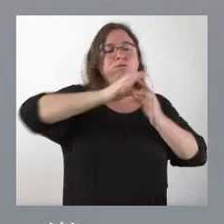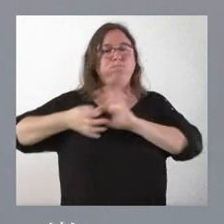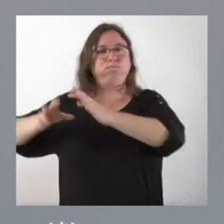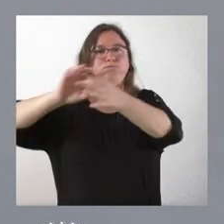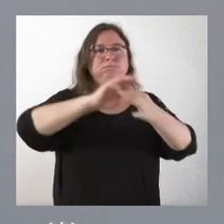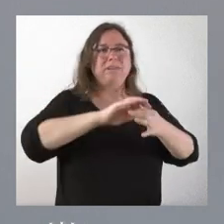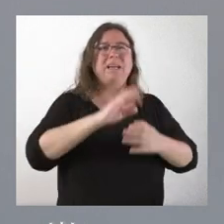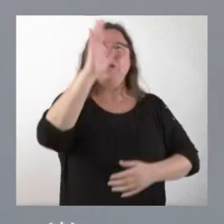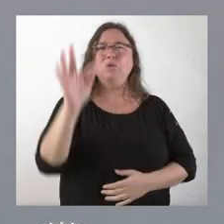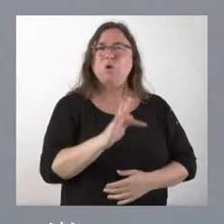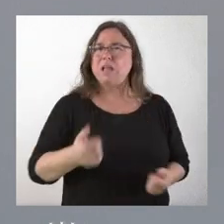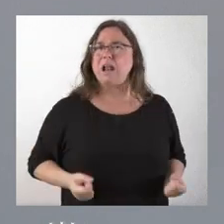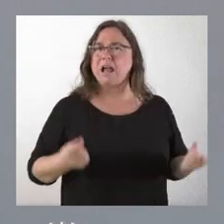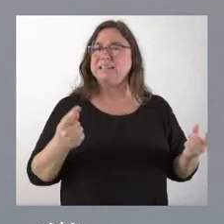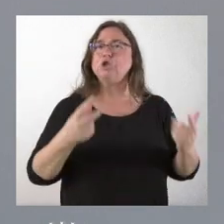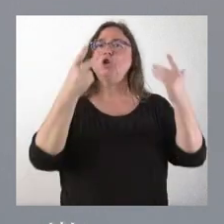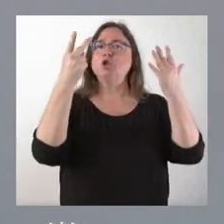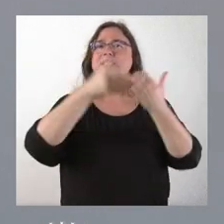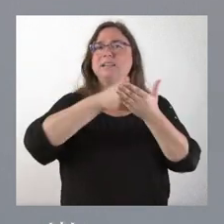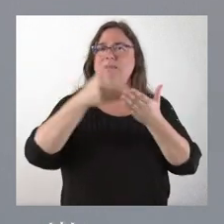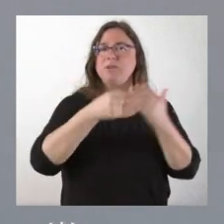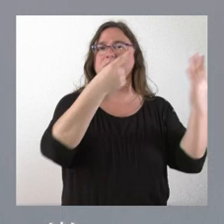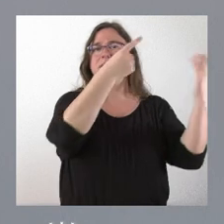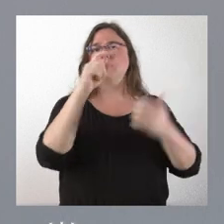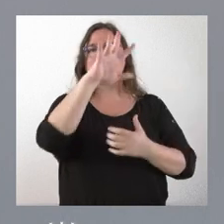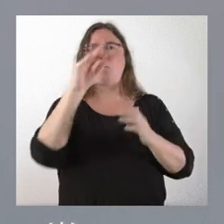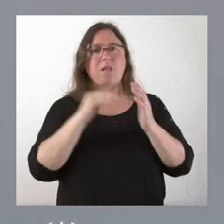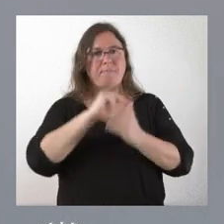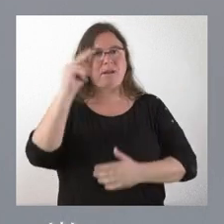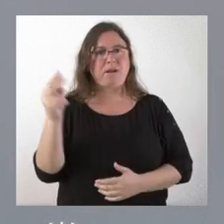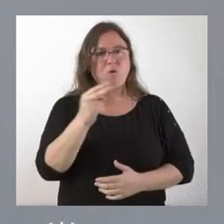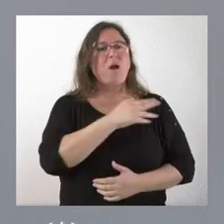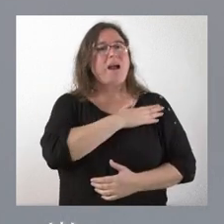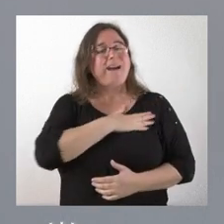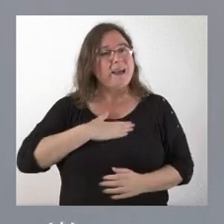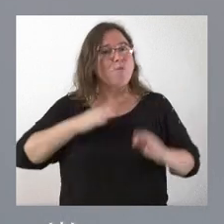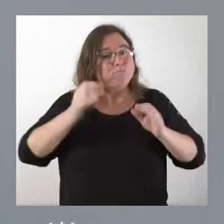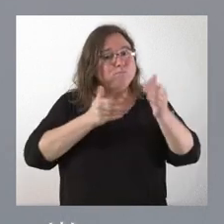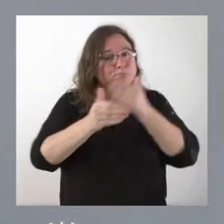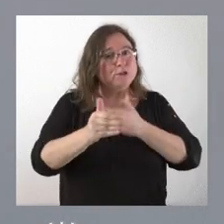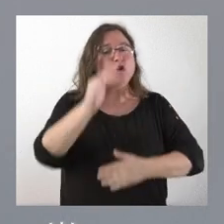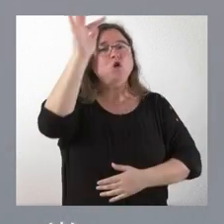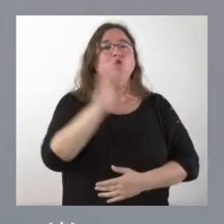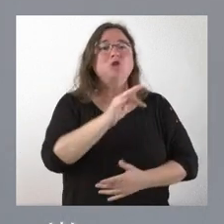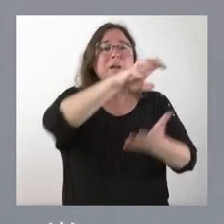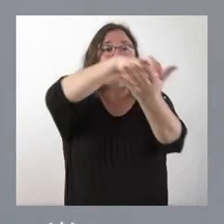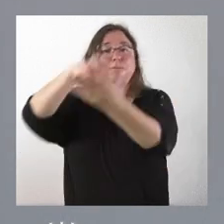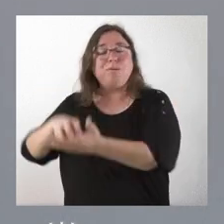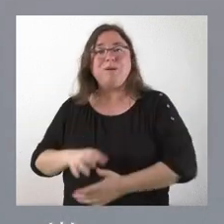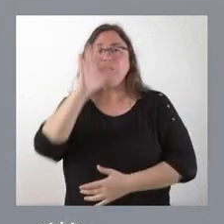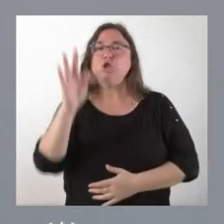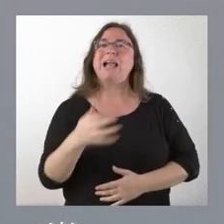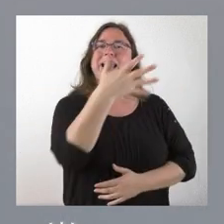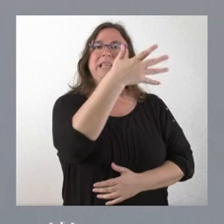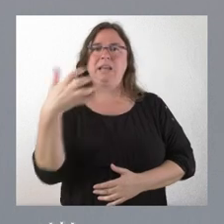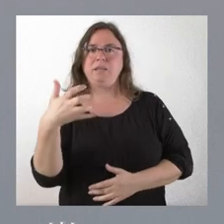asciende a 7.650.000 euros. Queremos llegar a un total de 500 centros sanitarios de la Gerencia Regional de